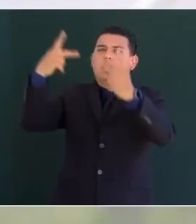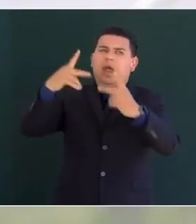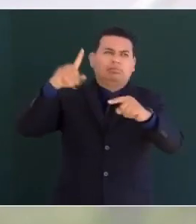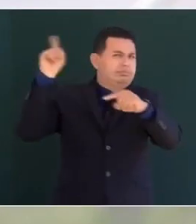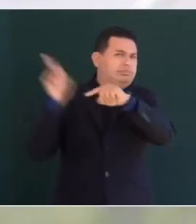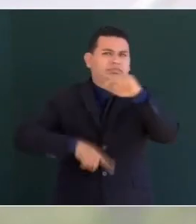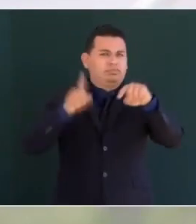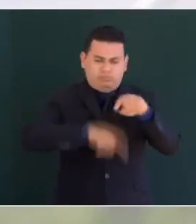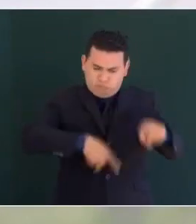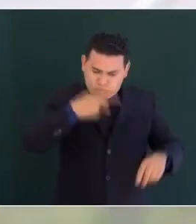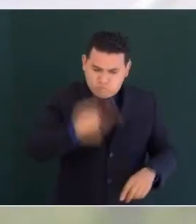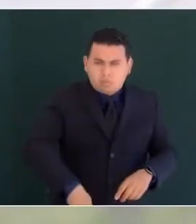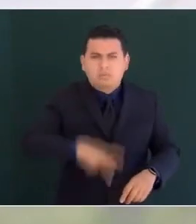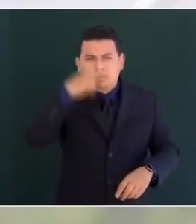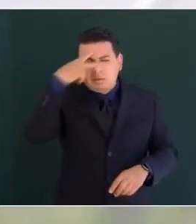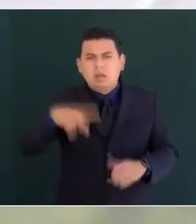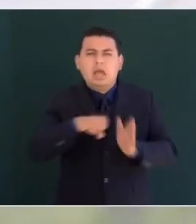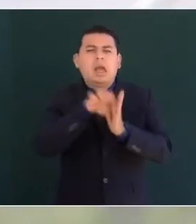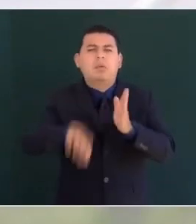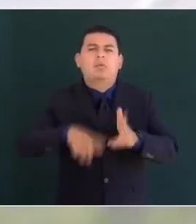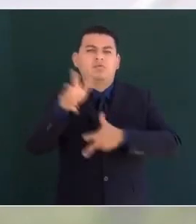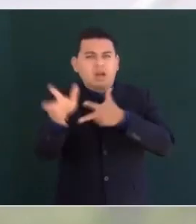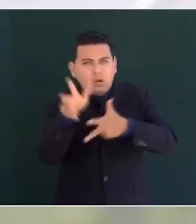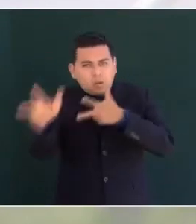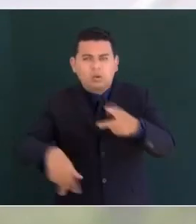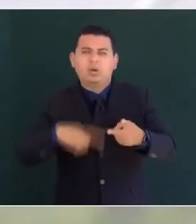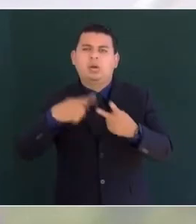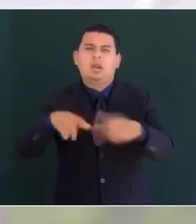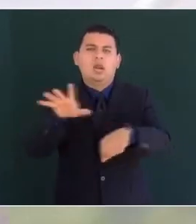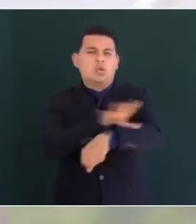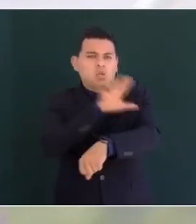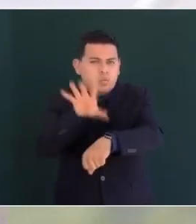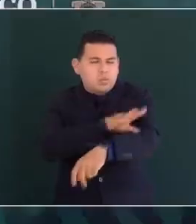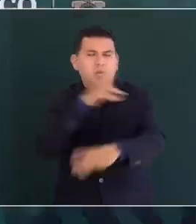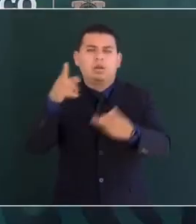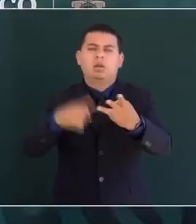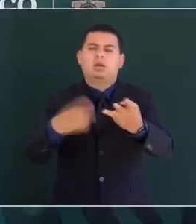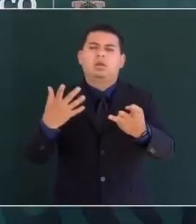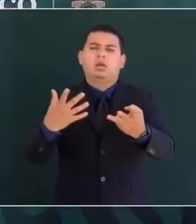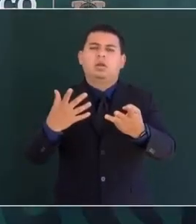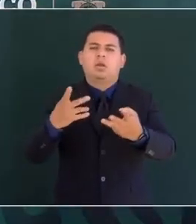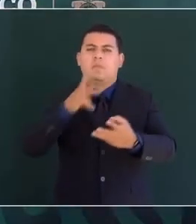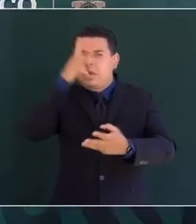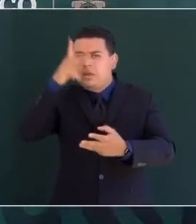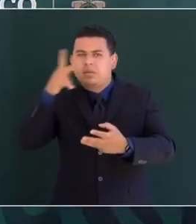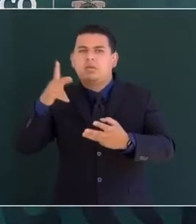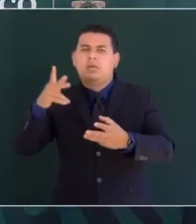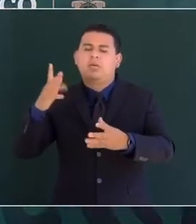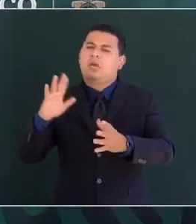como los ferrocarriles la industria eléctrica y el petróleo